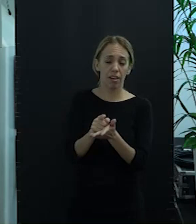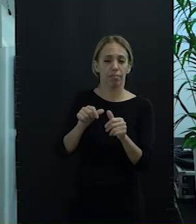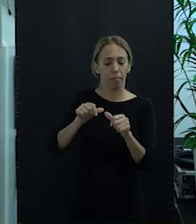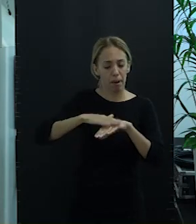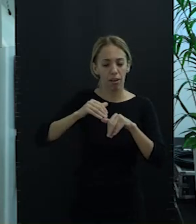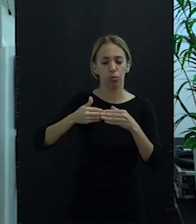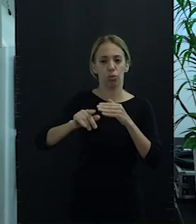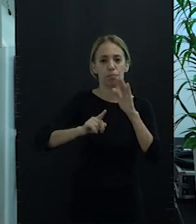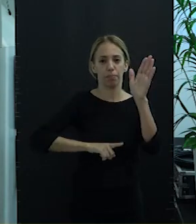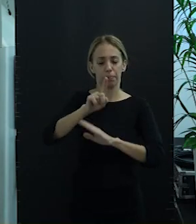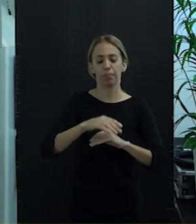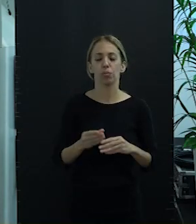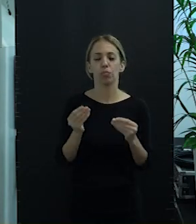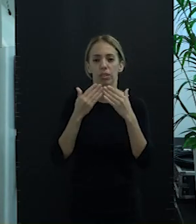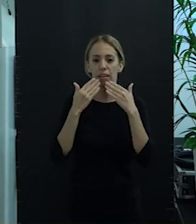Aplausos.